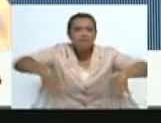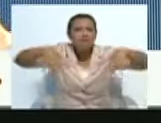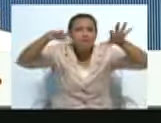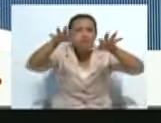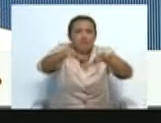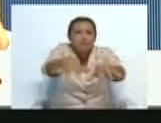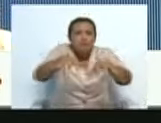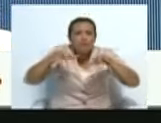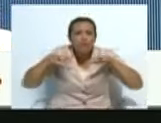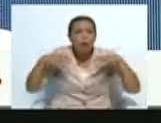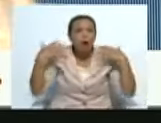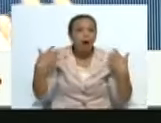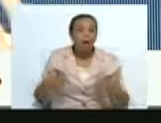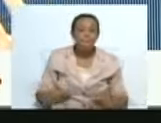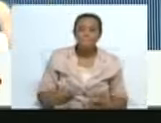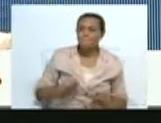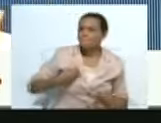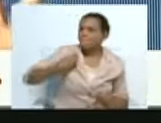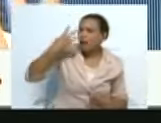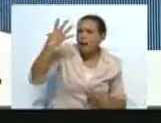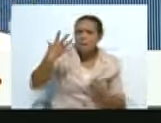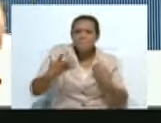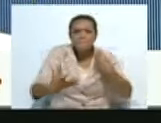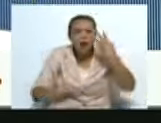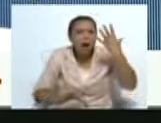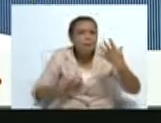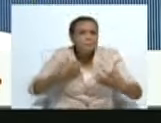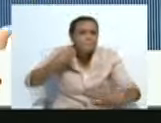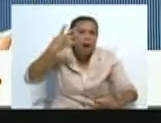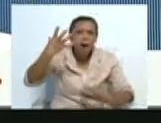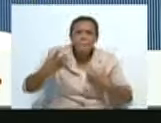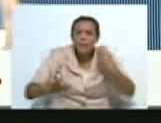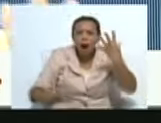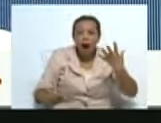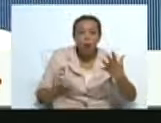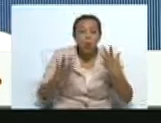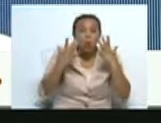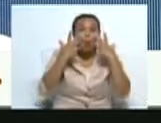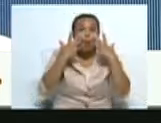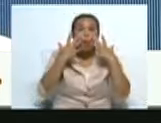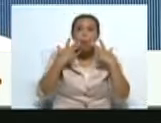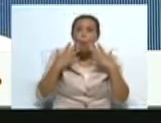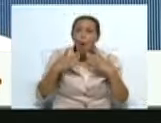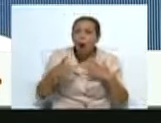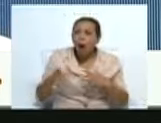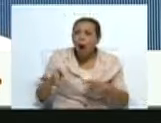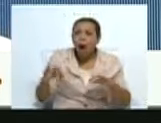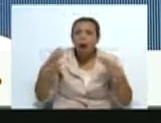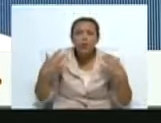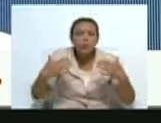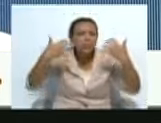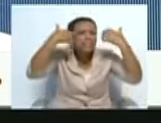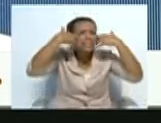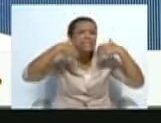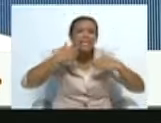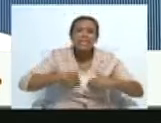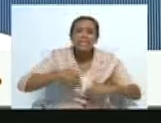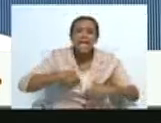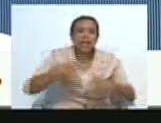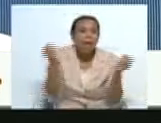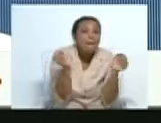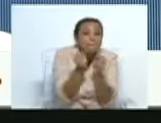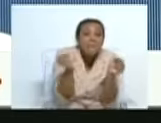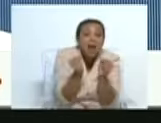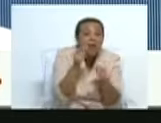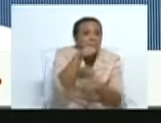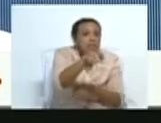la obra más linda que yo he visto en toda mi vida. Y casi estaba llorando, con una niña de 11 años que en Mérida, después de ver la